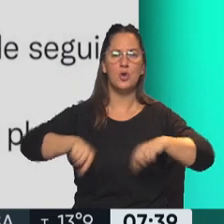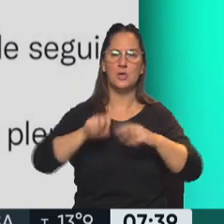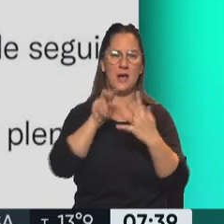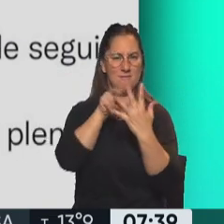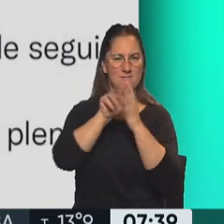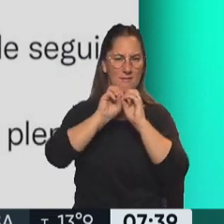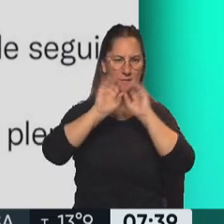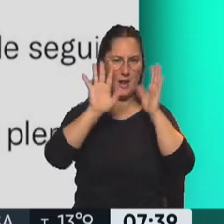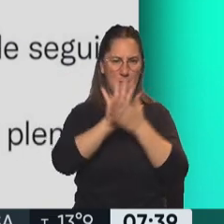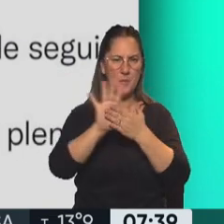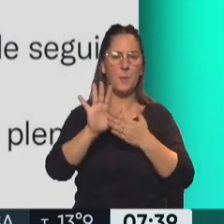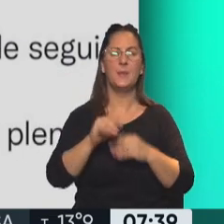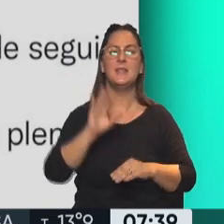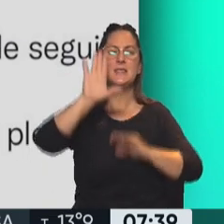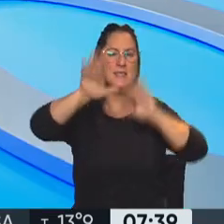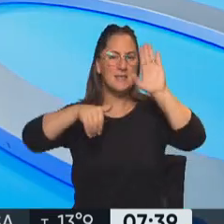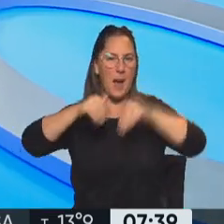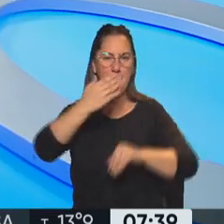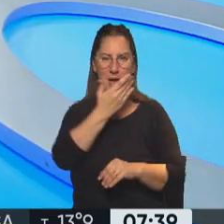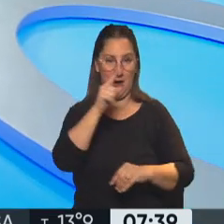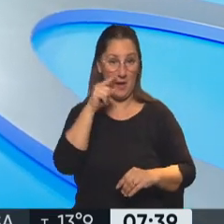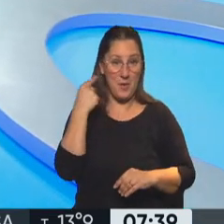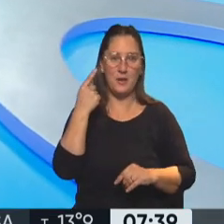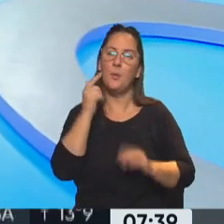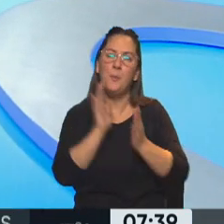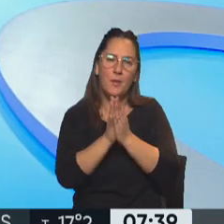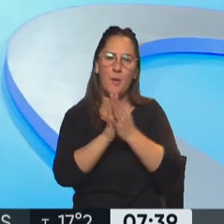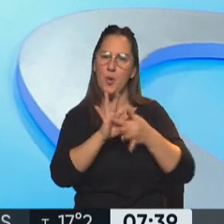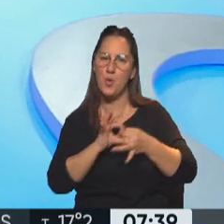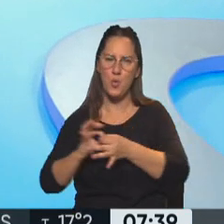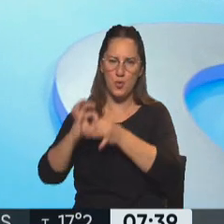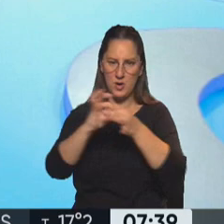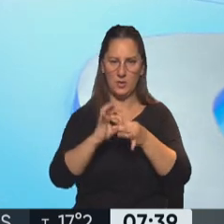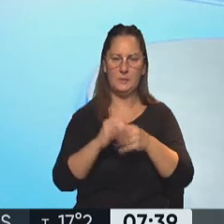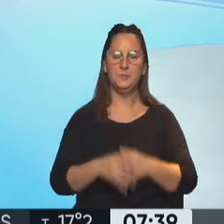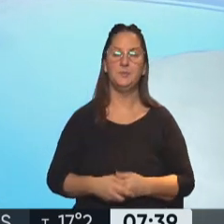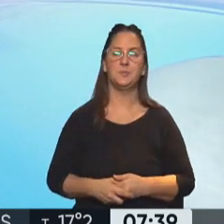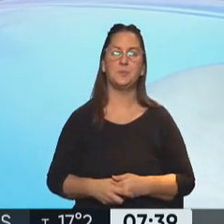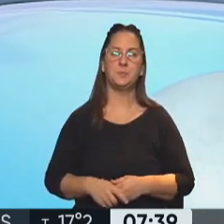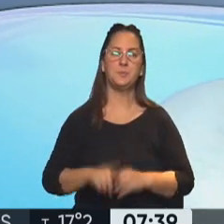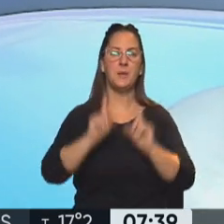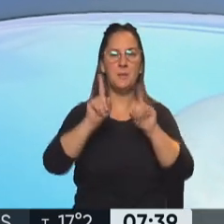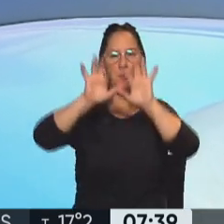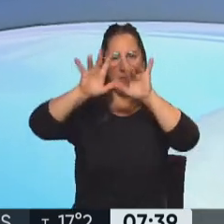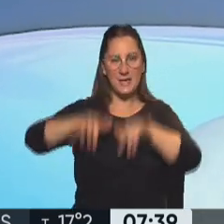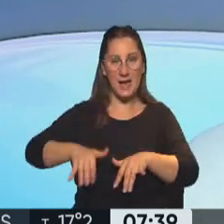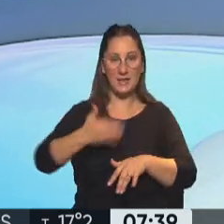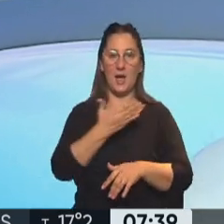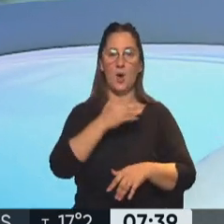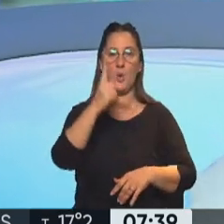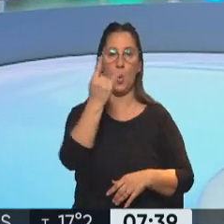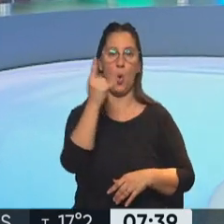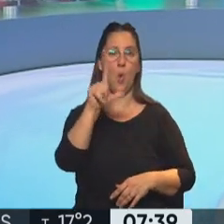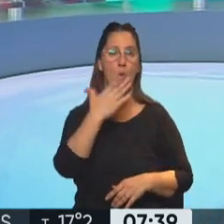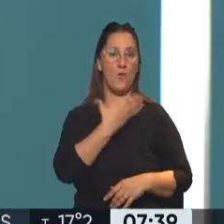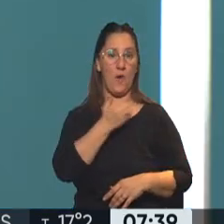ese último punto, el llamado a la unidad, pero también, ¿podemos rápidamente, junto con Flor Barragán, recordar algunos puntos de esa carta? Digamos, ¿por qué